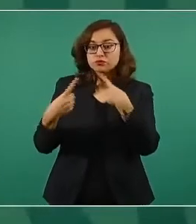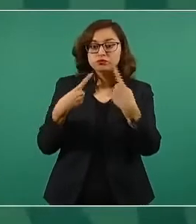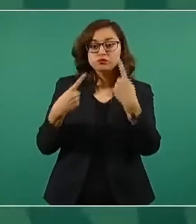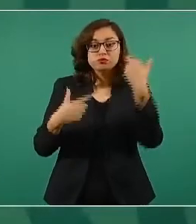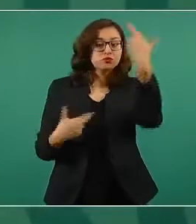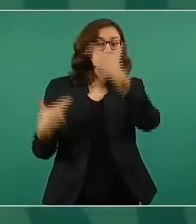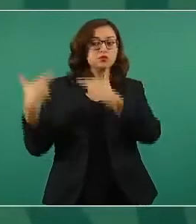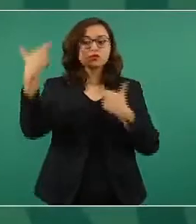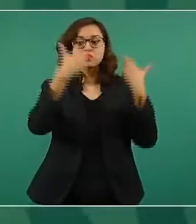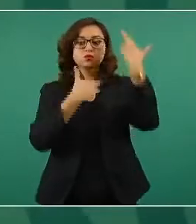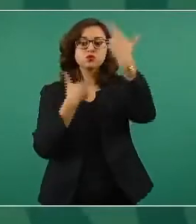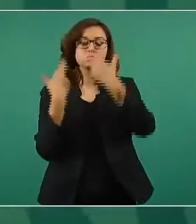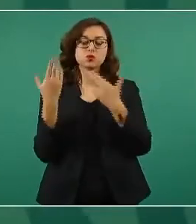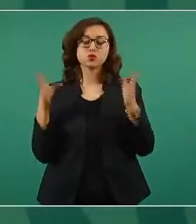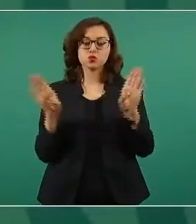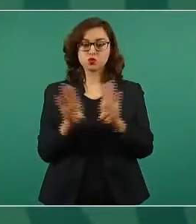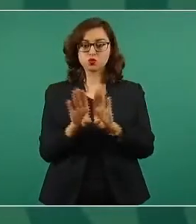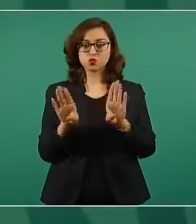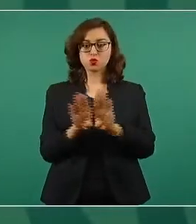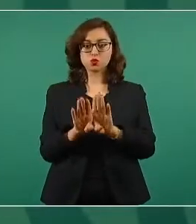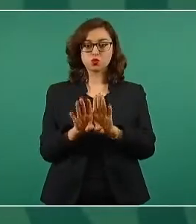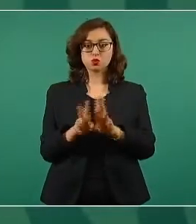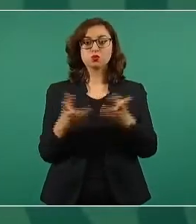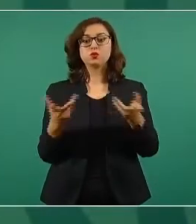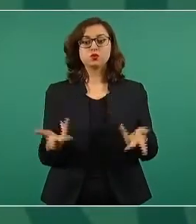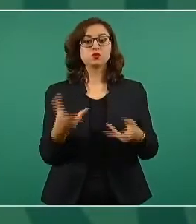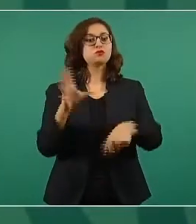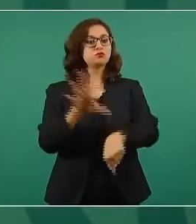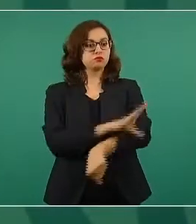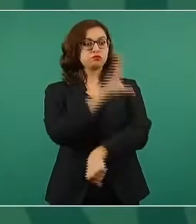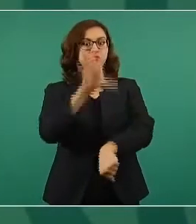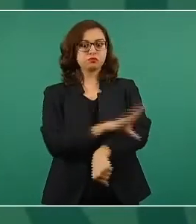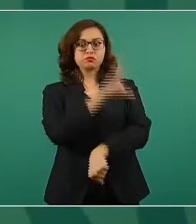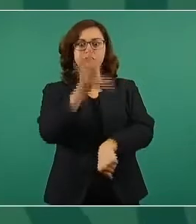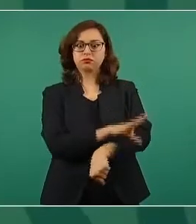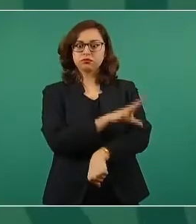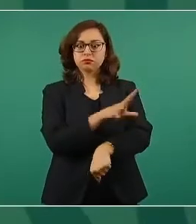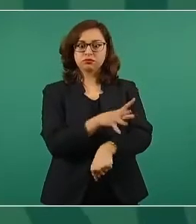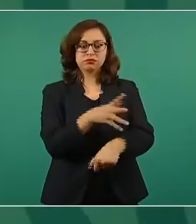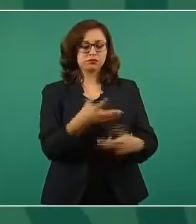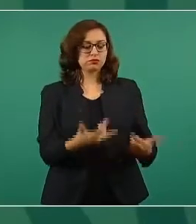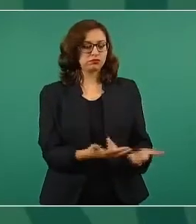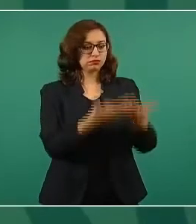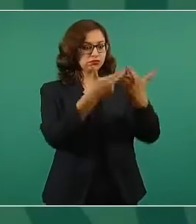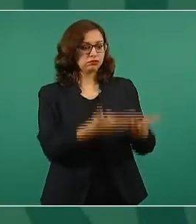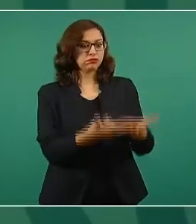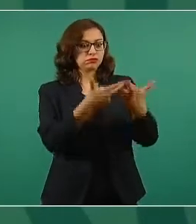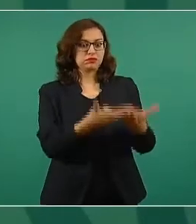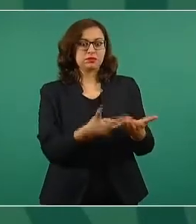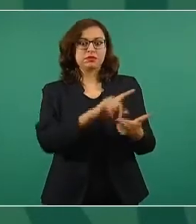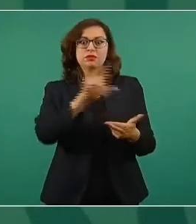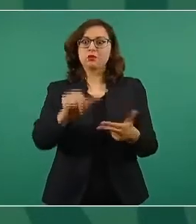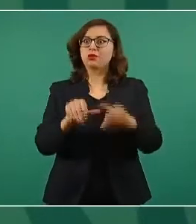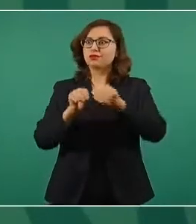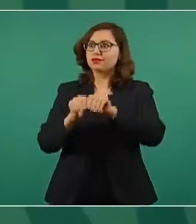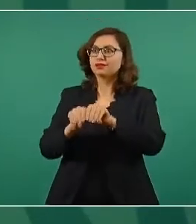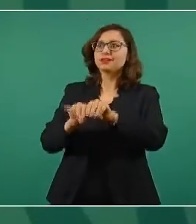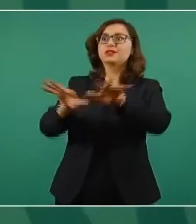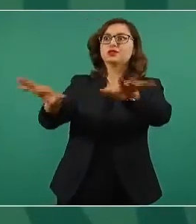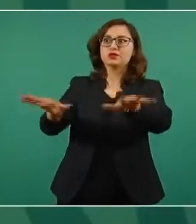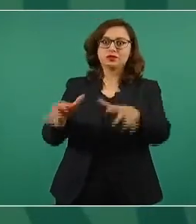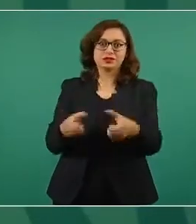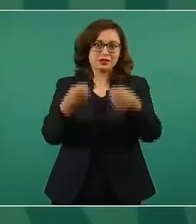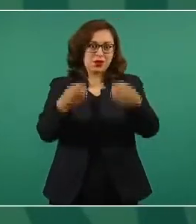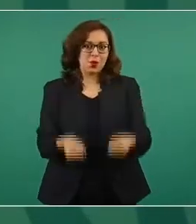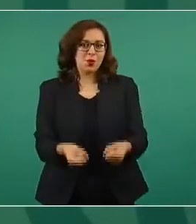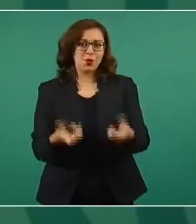porque no sólo es generar la energía, sino garantizar que haya despacho, es decir, que esa energía...